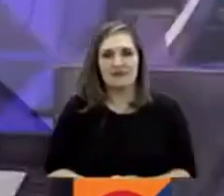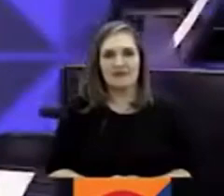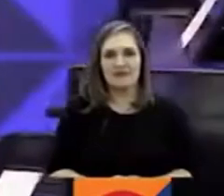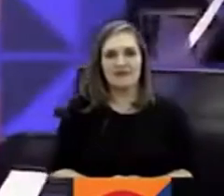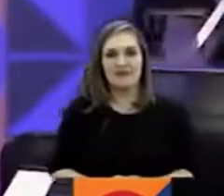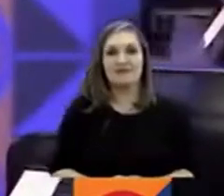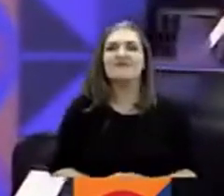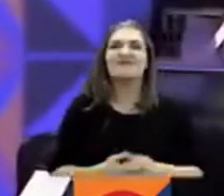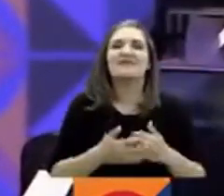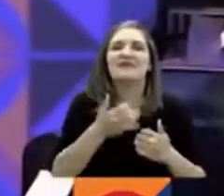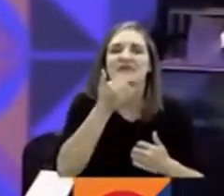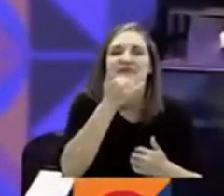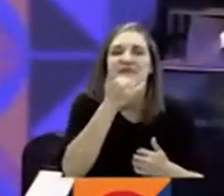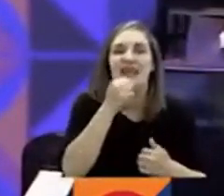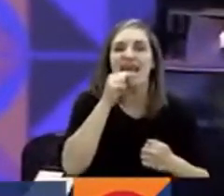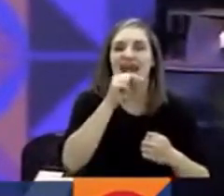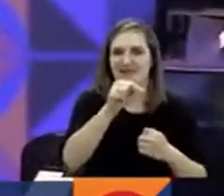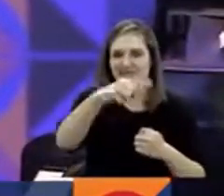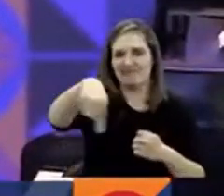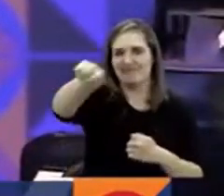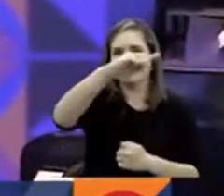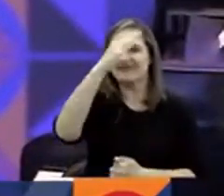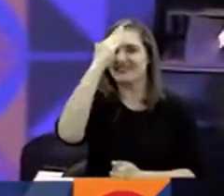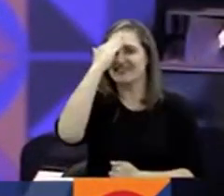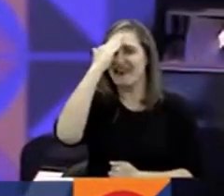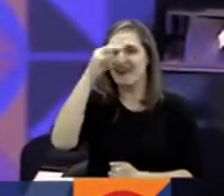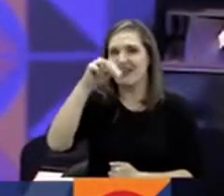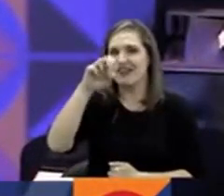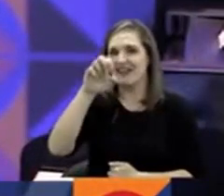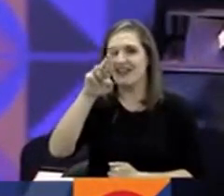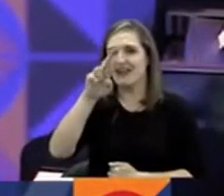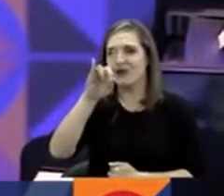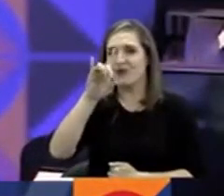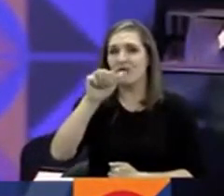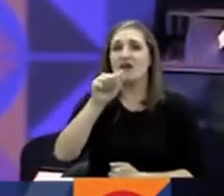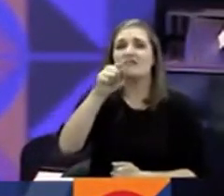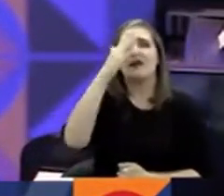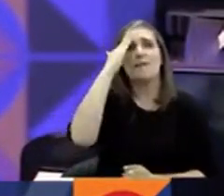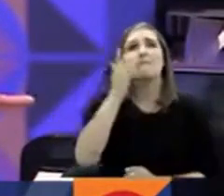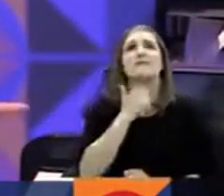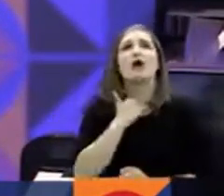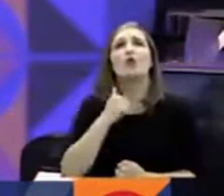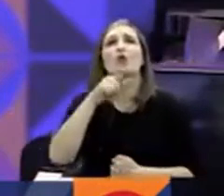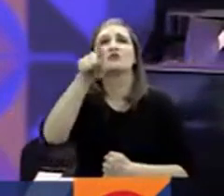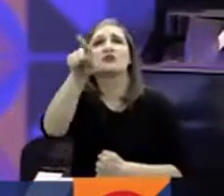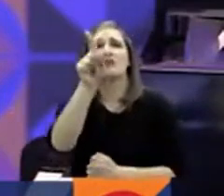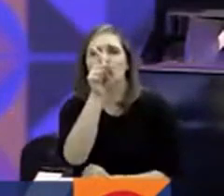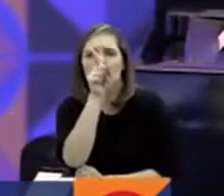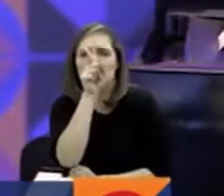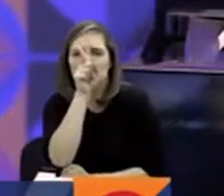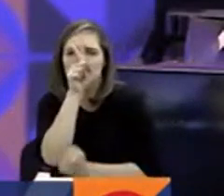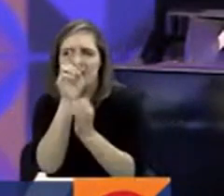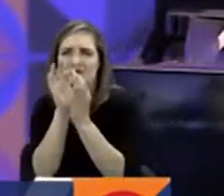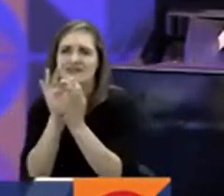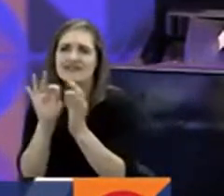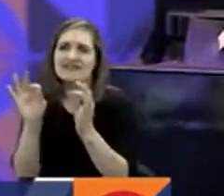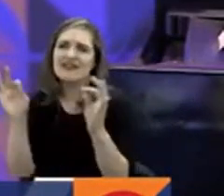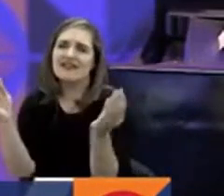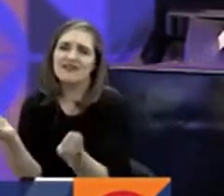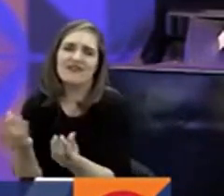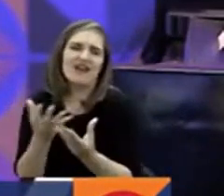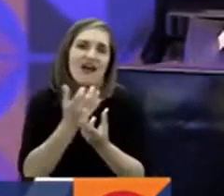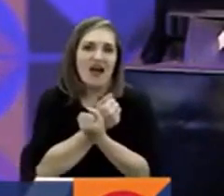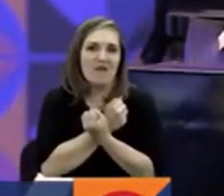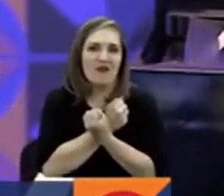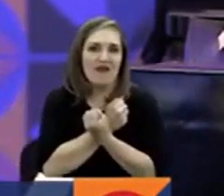Y es que yo creo que todo el mundo de Neruda conoce Me Gustas Cuando Callas porque estás como ausente, que puede ser un poema lindo, pero no es el mejor